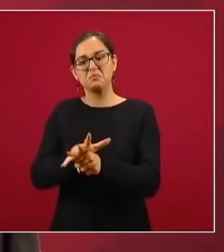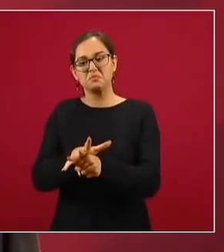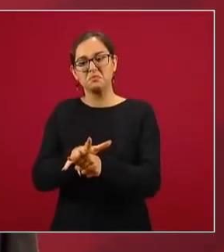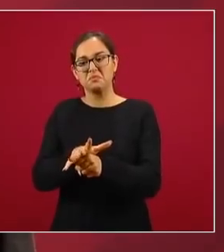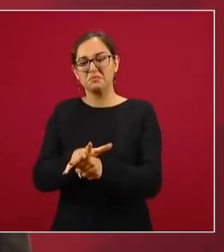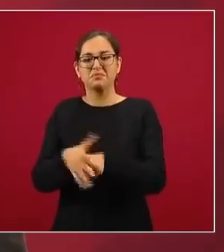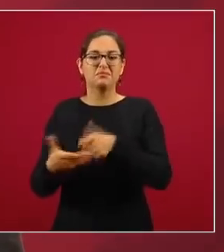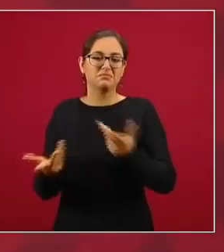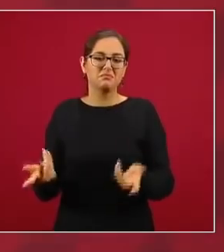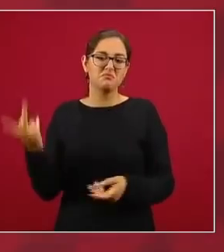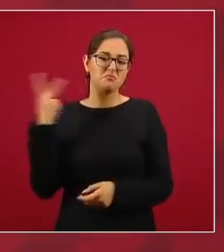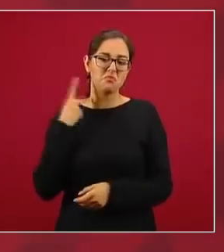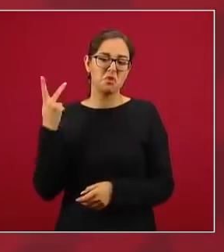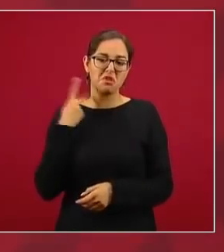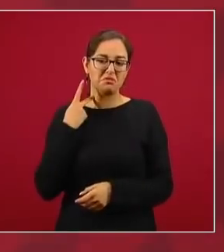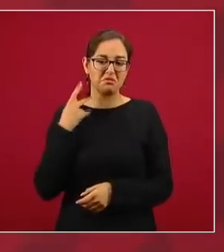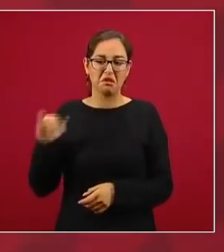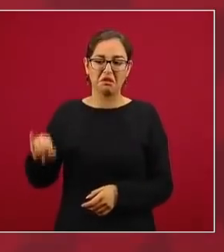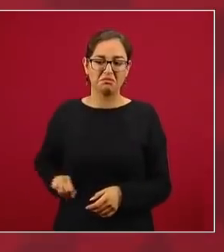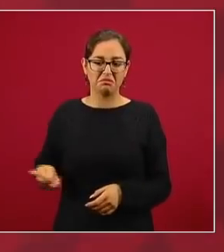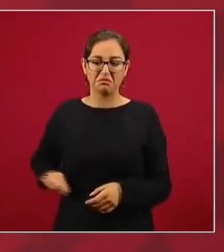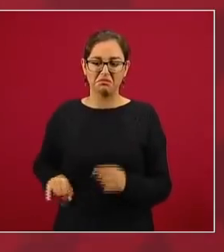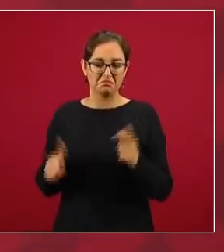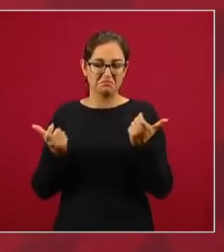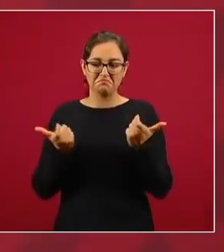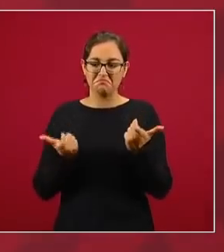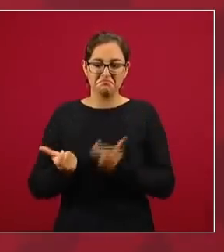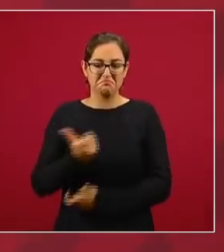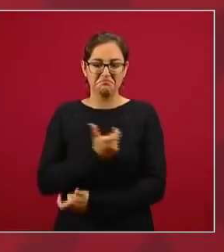políticos o por intereses económicos.